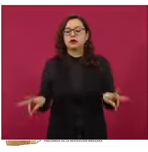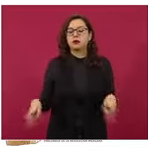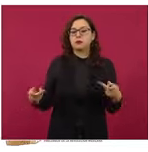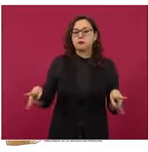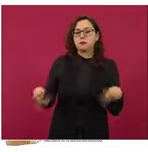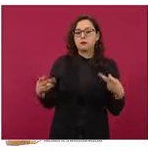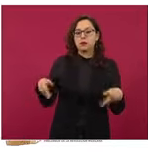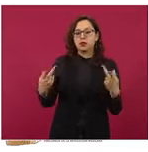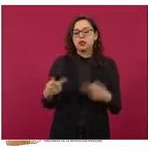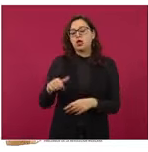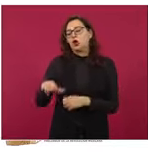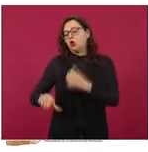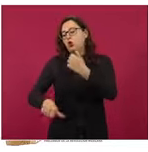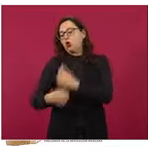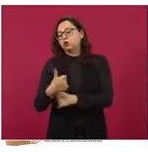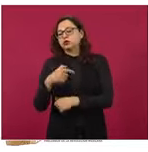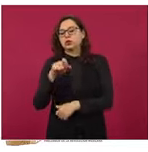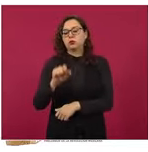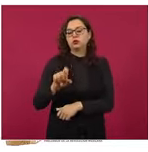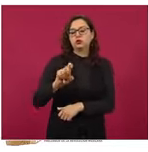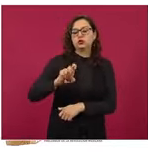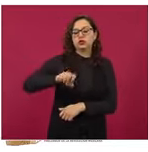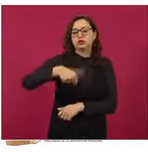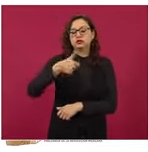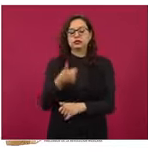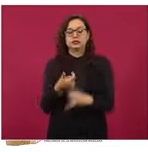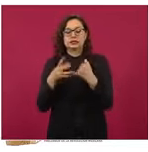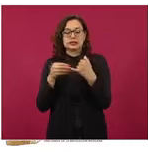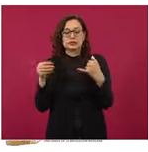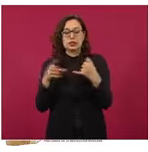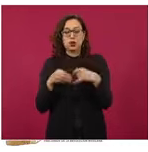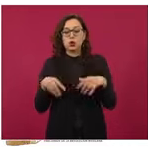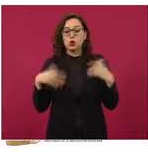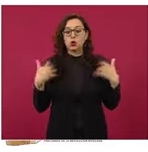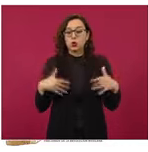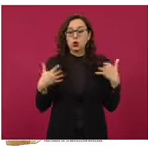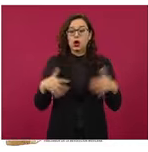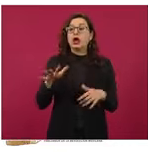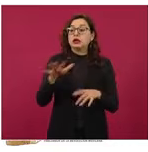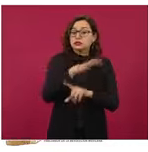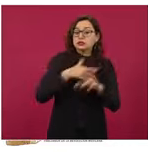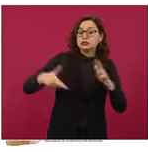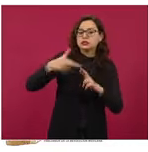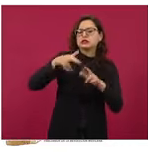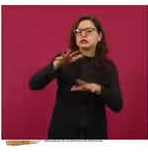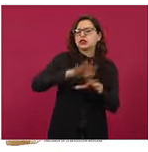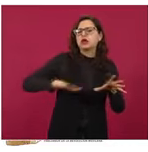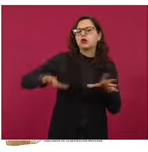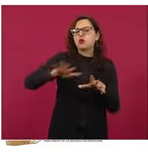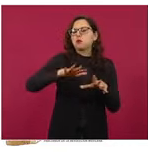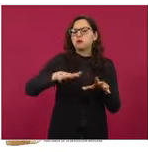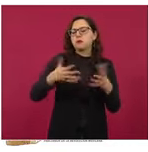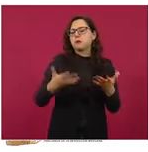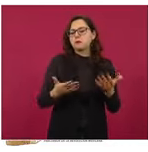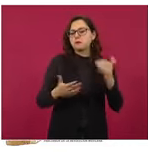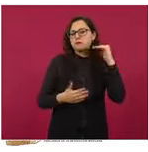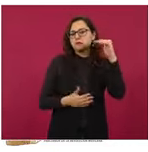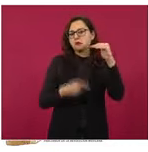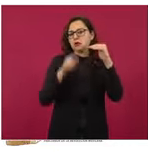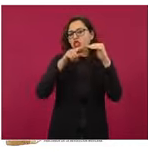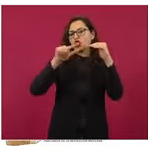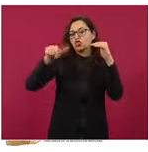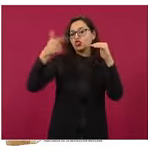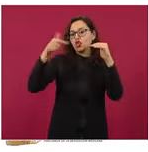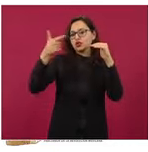pesos 36 centavos por litro, cuando el precio de la región es de 12 pesos 58 centavos,